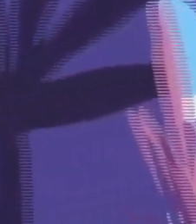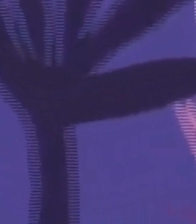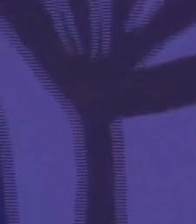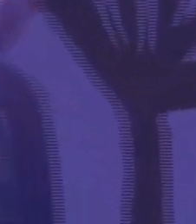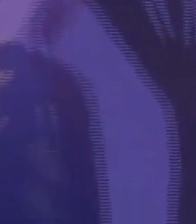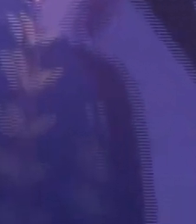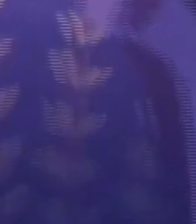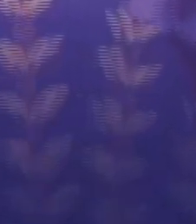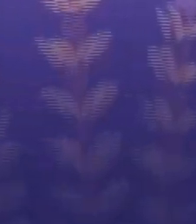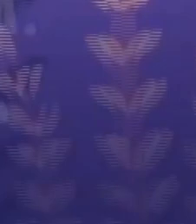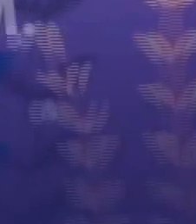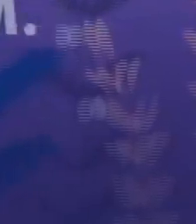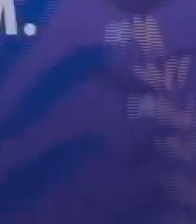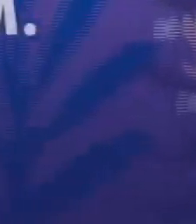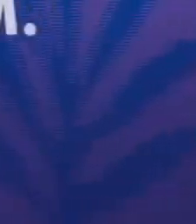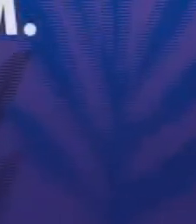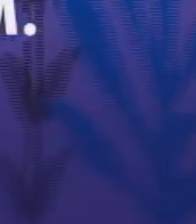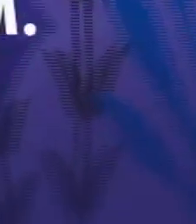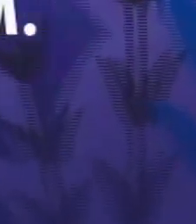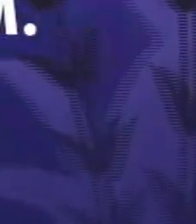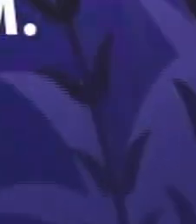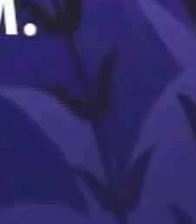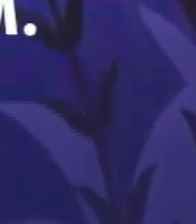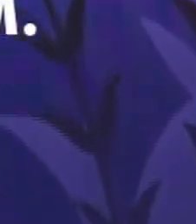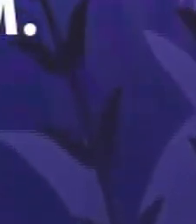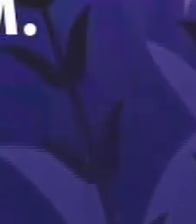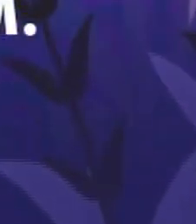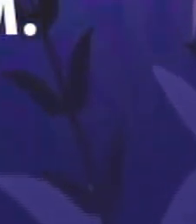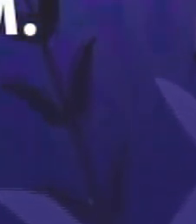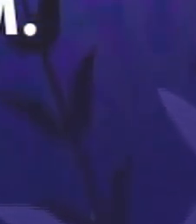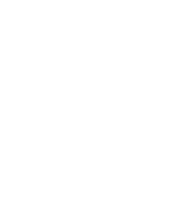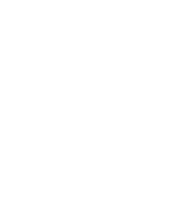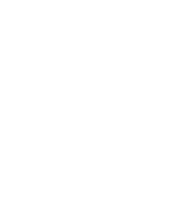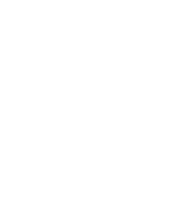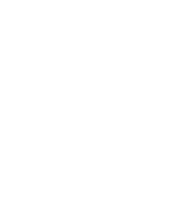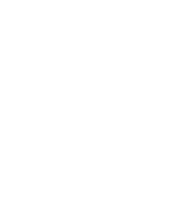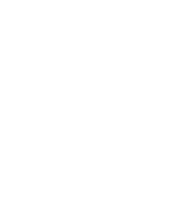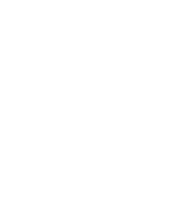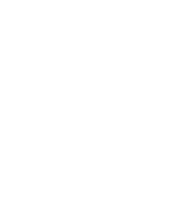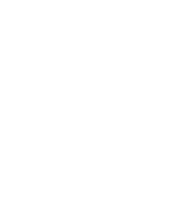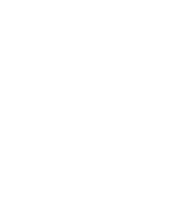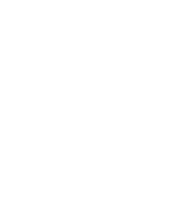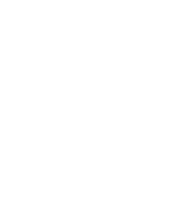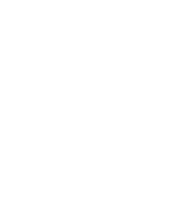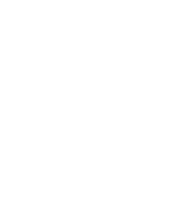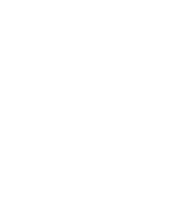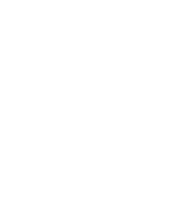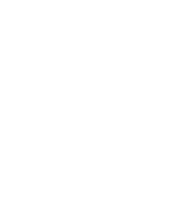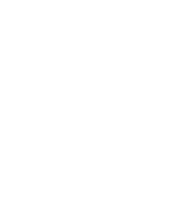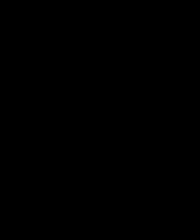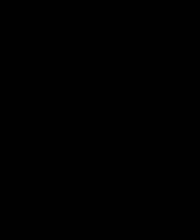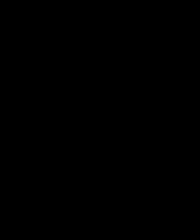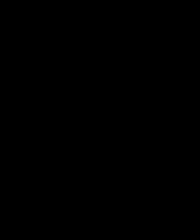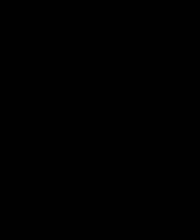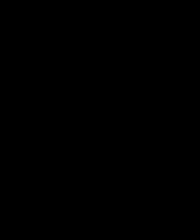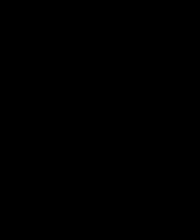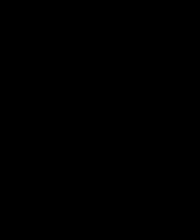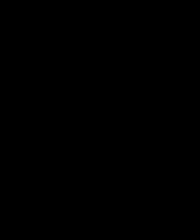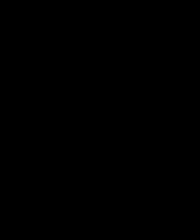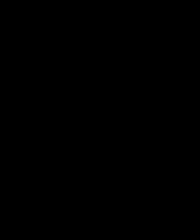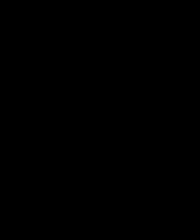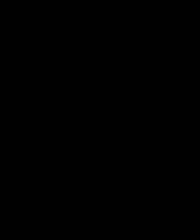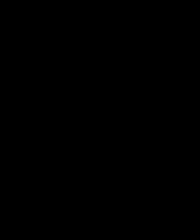Audiotopía Bicentenario. Este sábado, a las 8 de la noche, patrocinan Colby y Coseby.